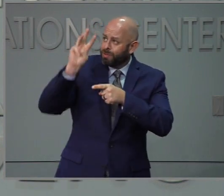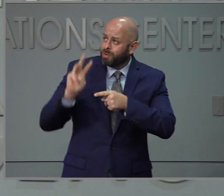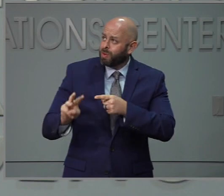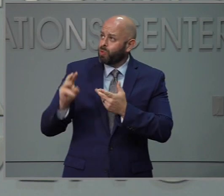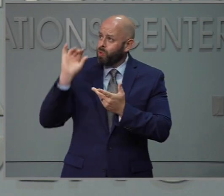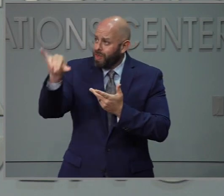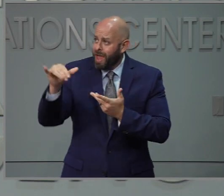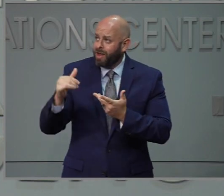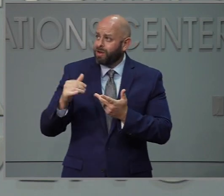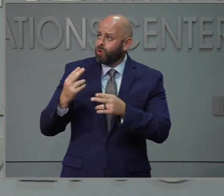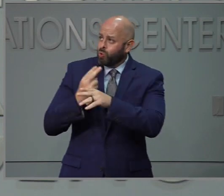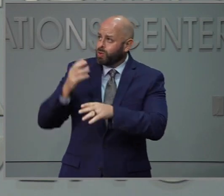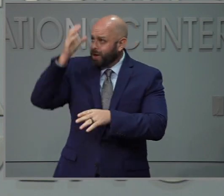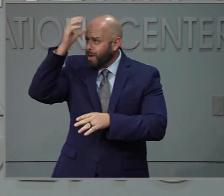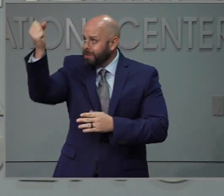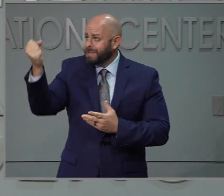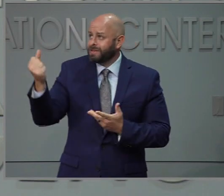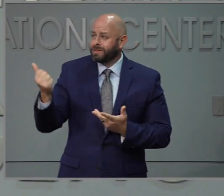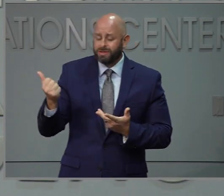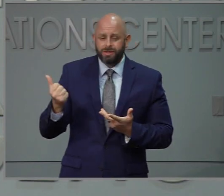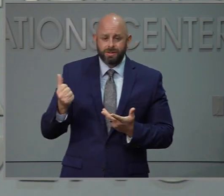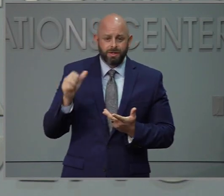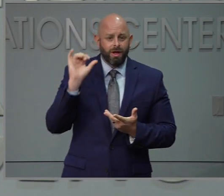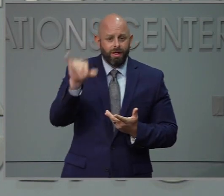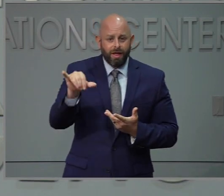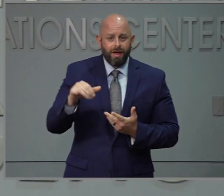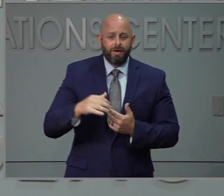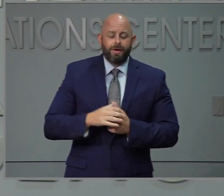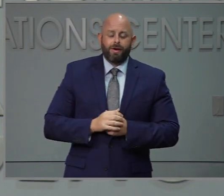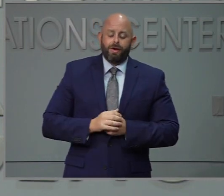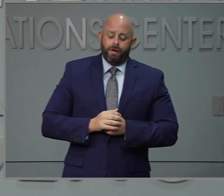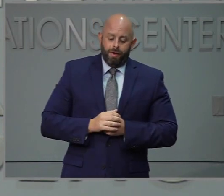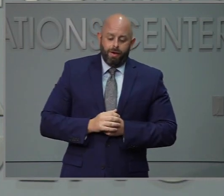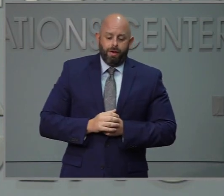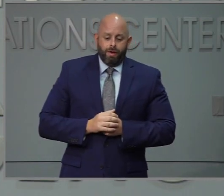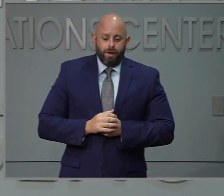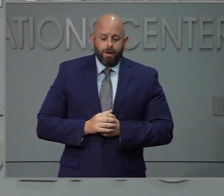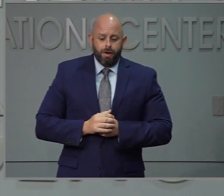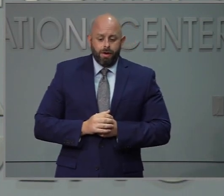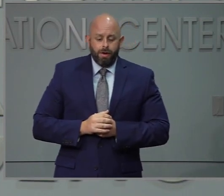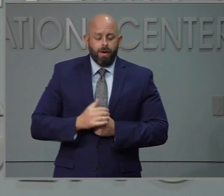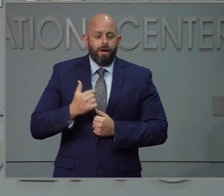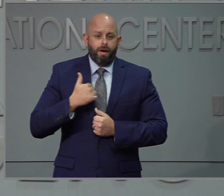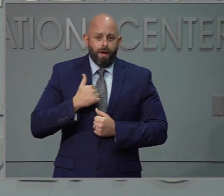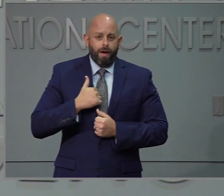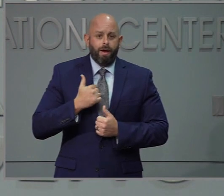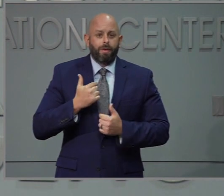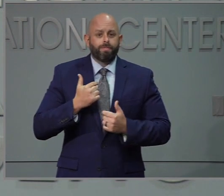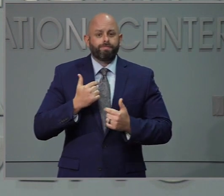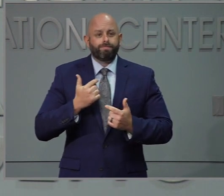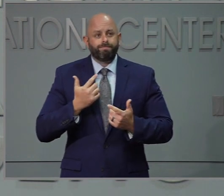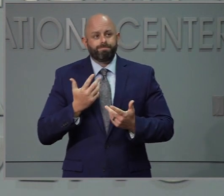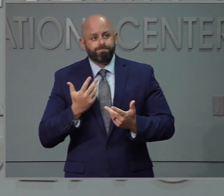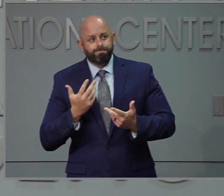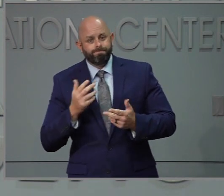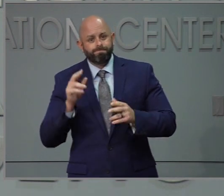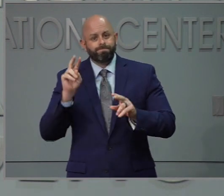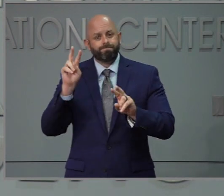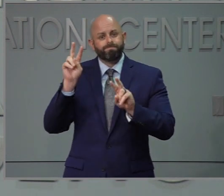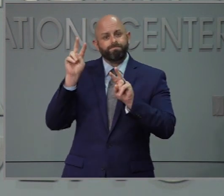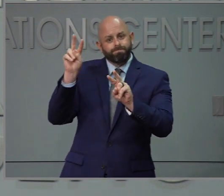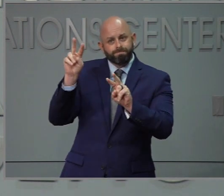M's y utilizamos nuestro sentido común y anticipo con gusto para el momento que nosotros